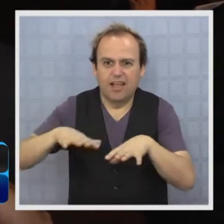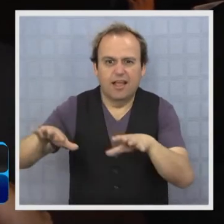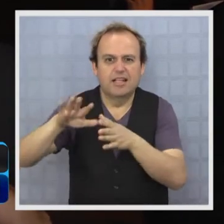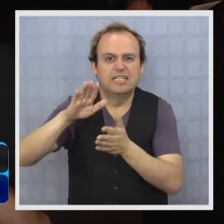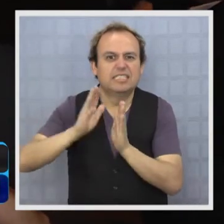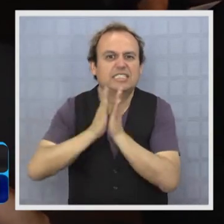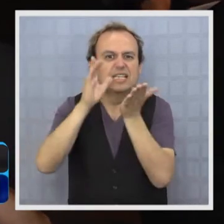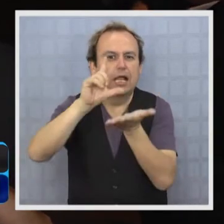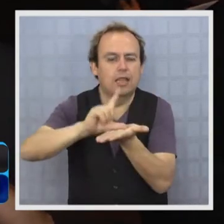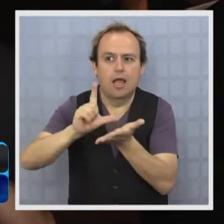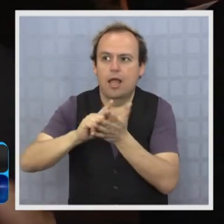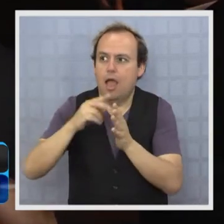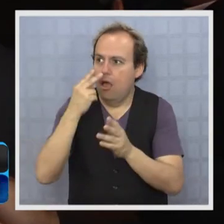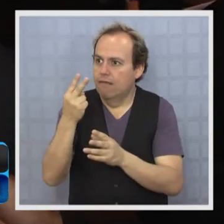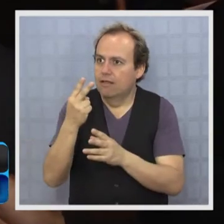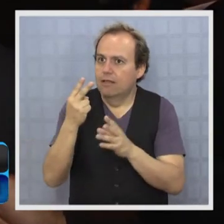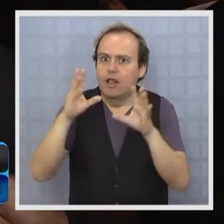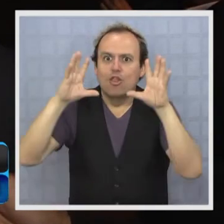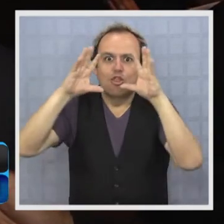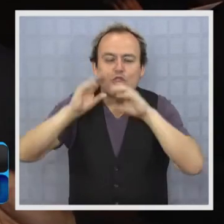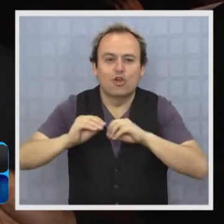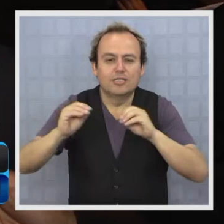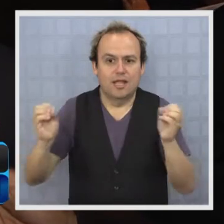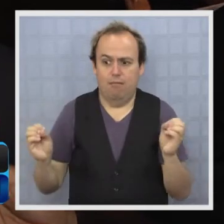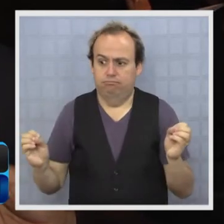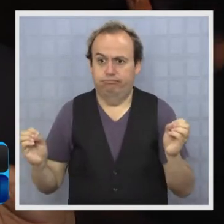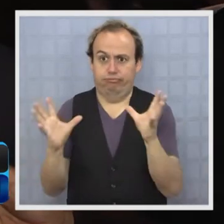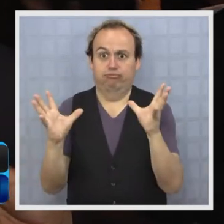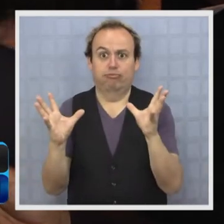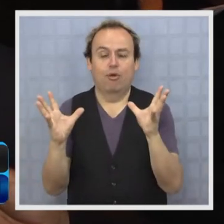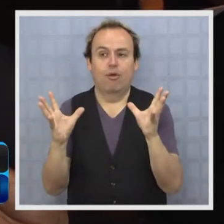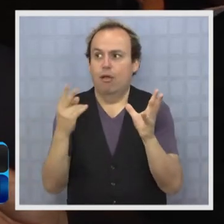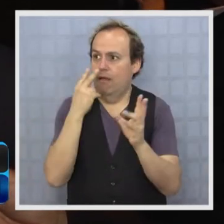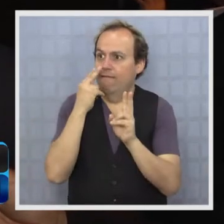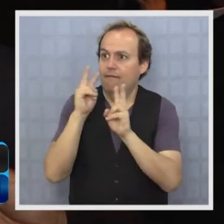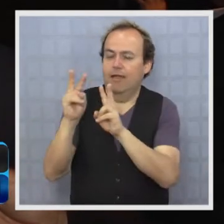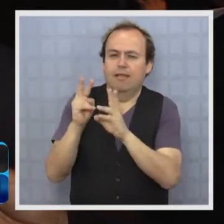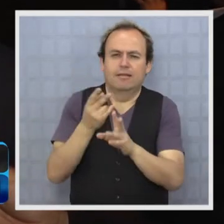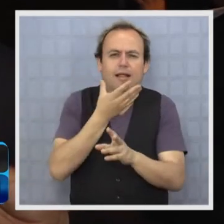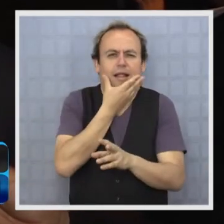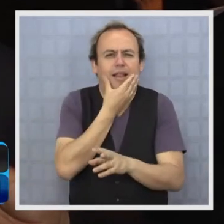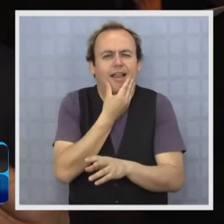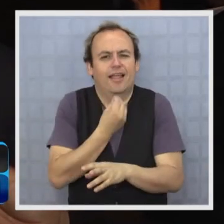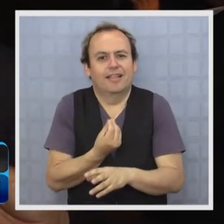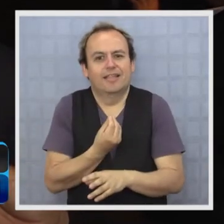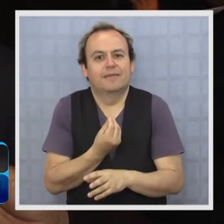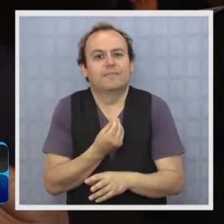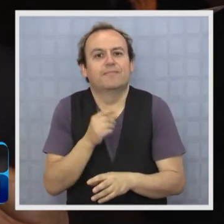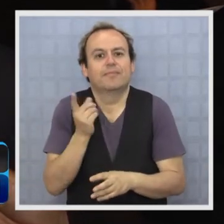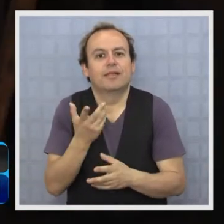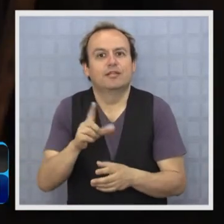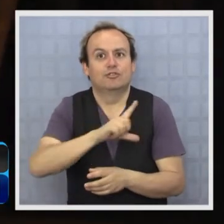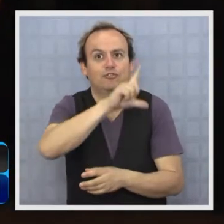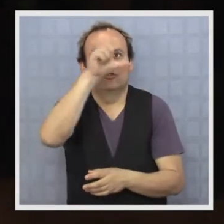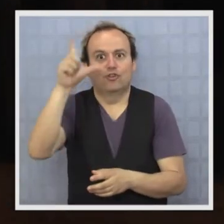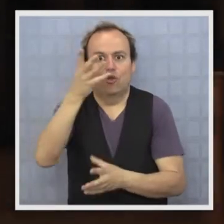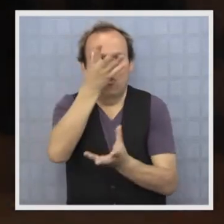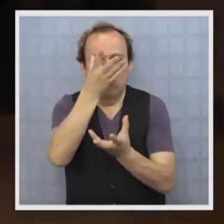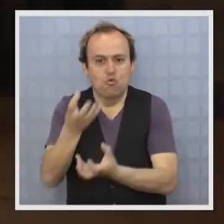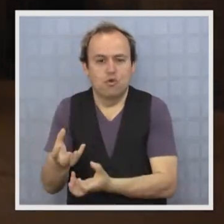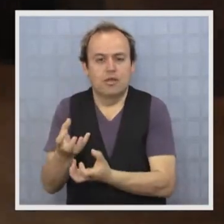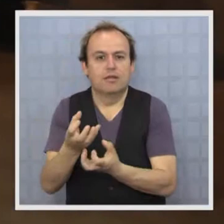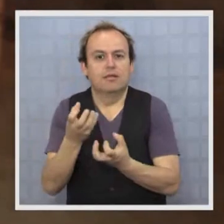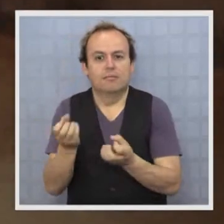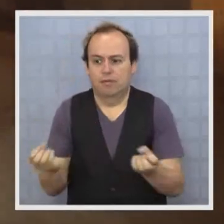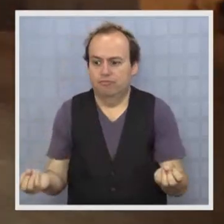emocionante ver esto iluminado. Pero además es utilizar energías renovables no convencionales en